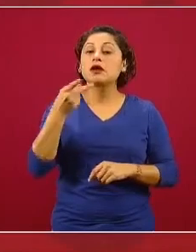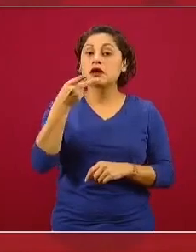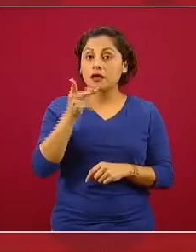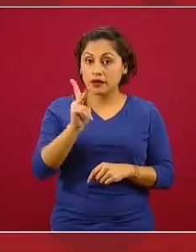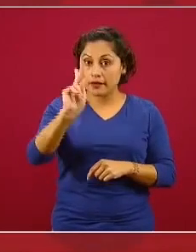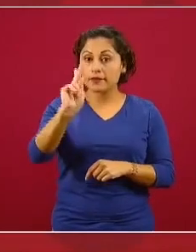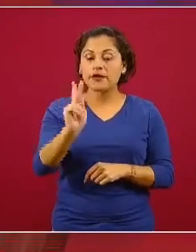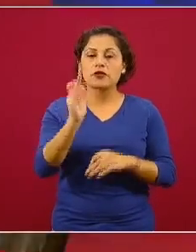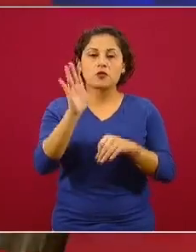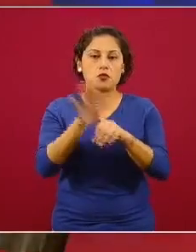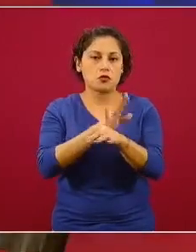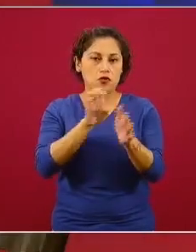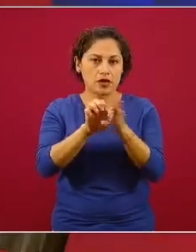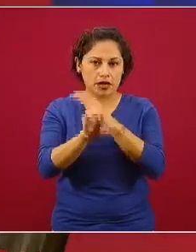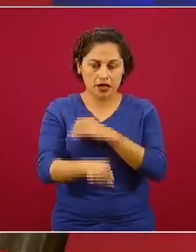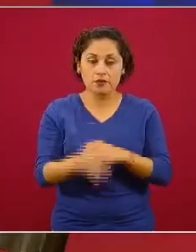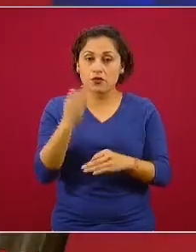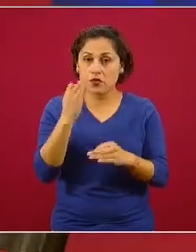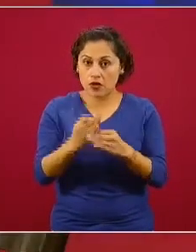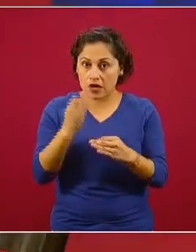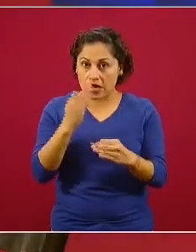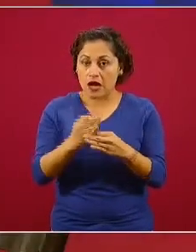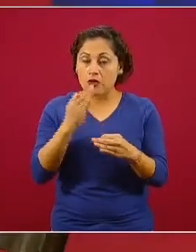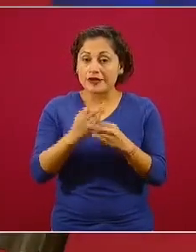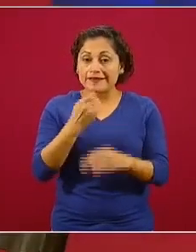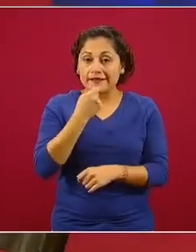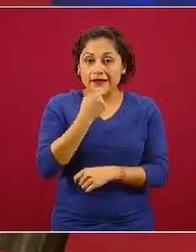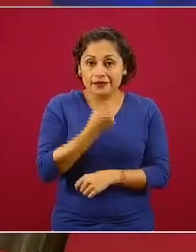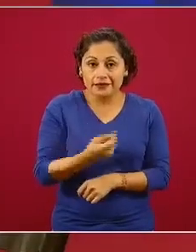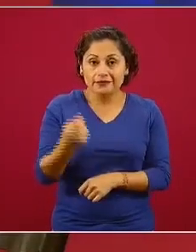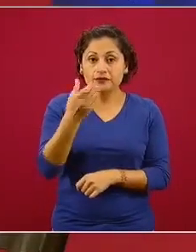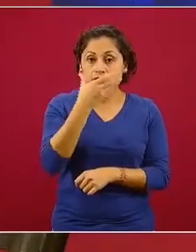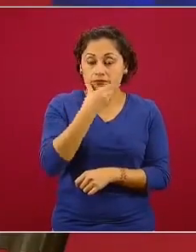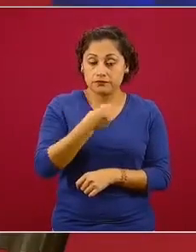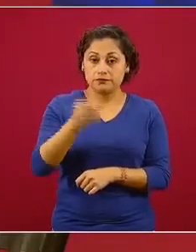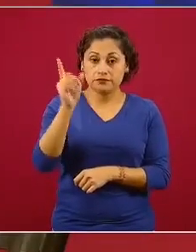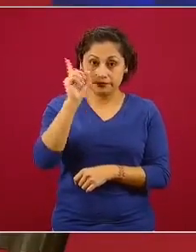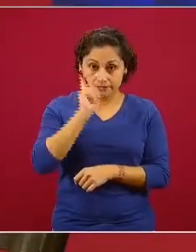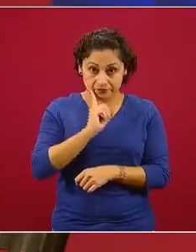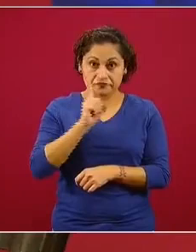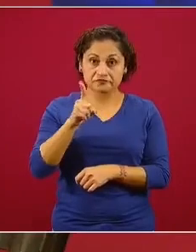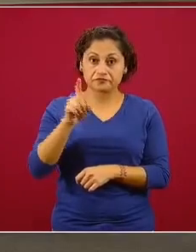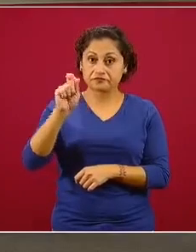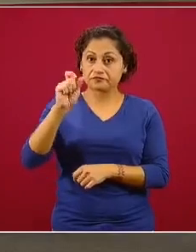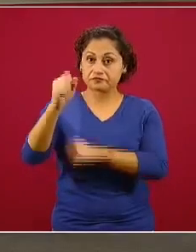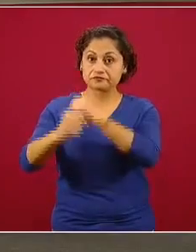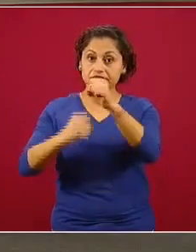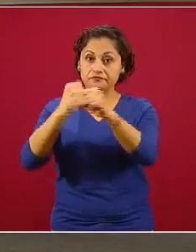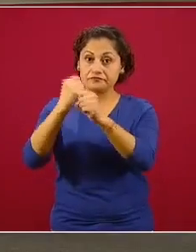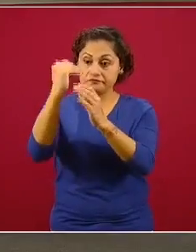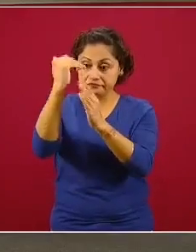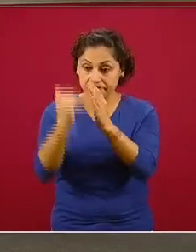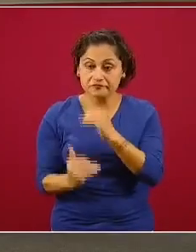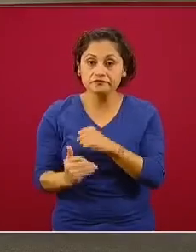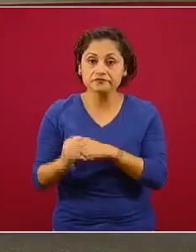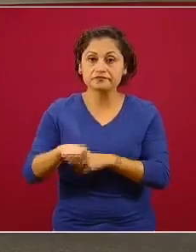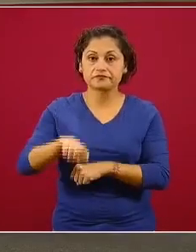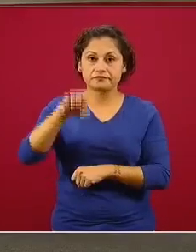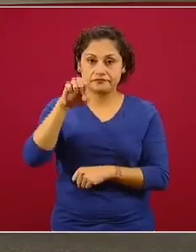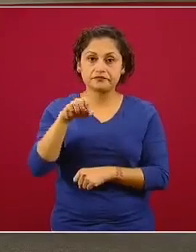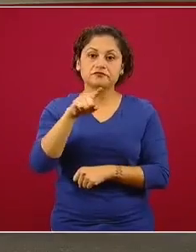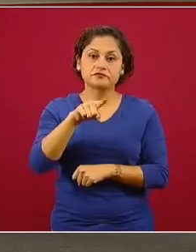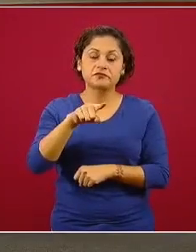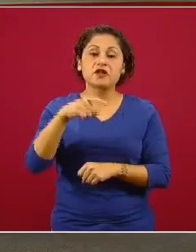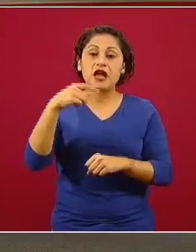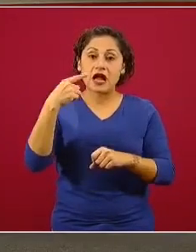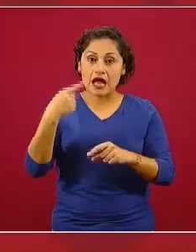niños, las niñas, quienes tienen menor edad, menor de 20 años, no se han identificado ni en México ni en el mundo